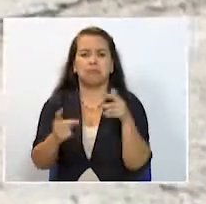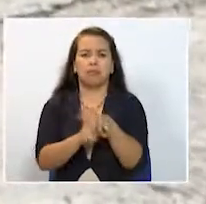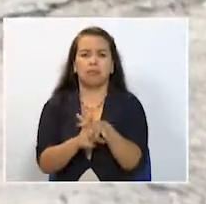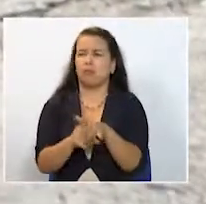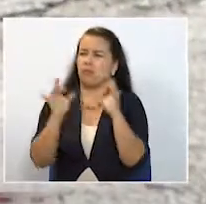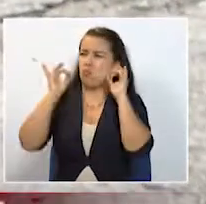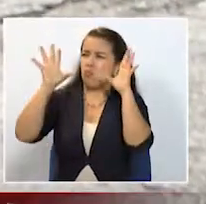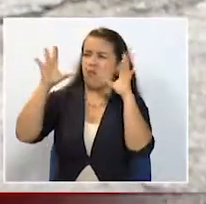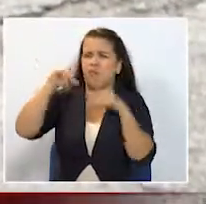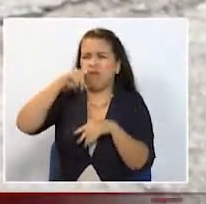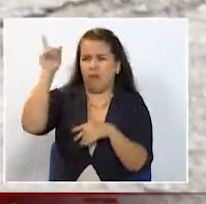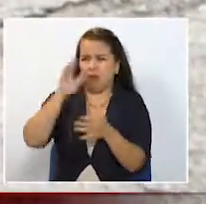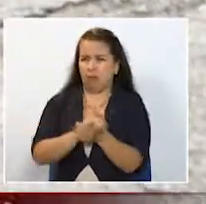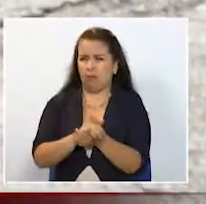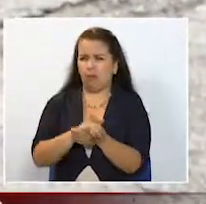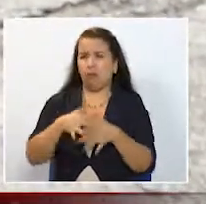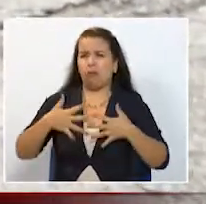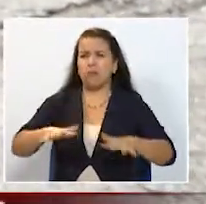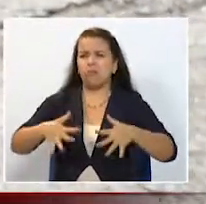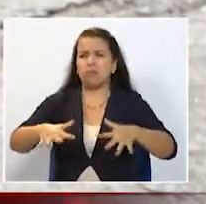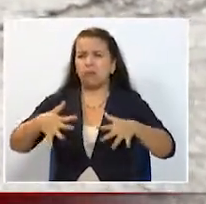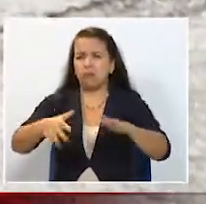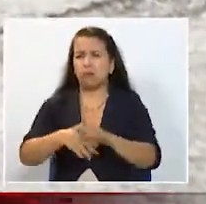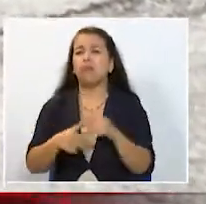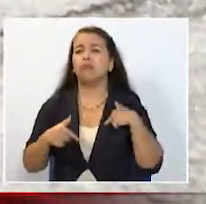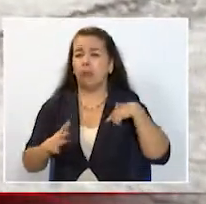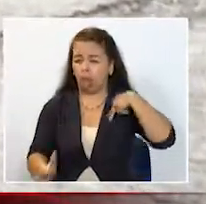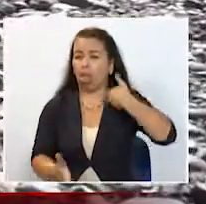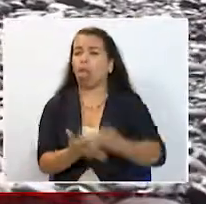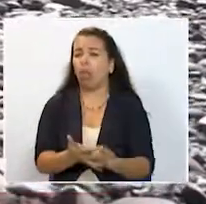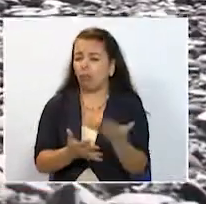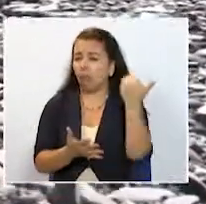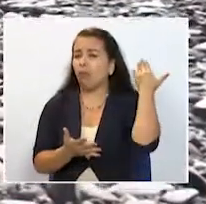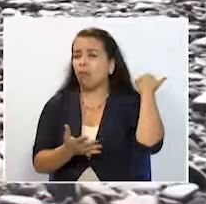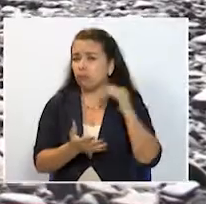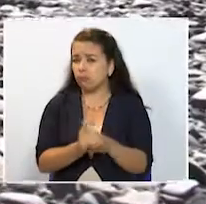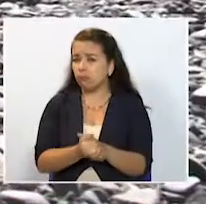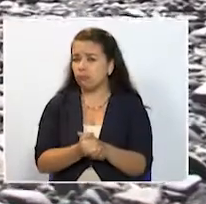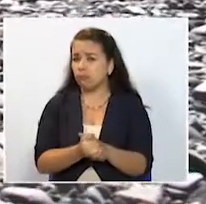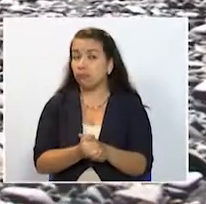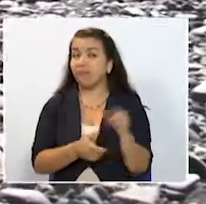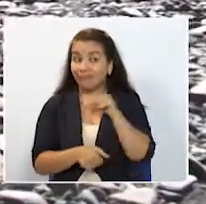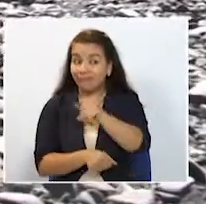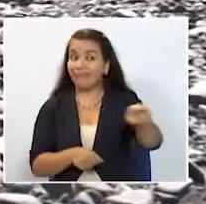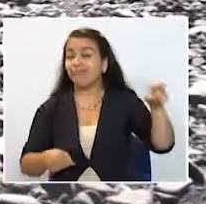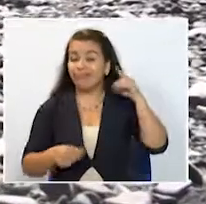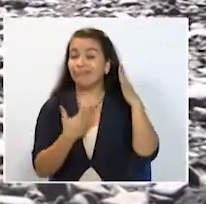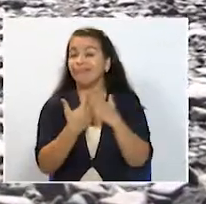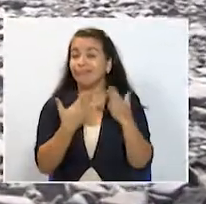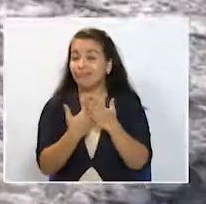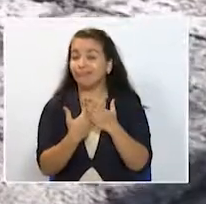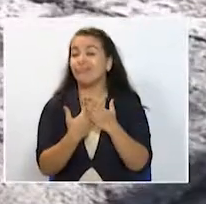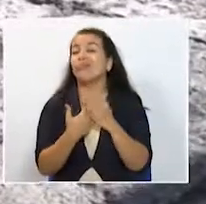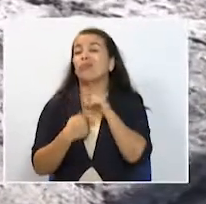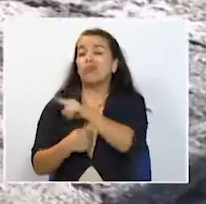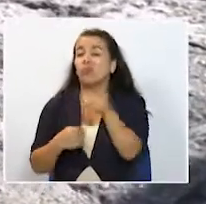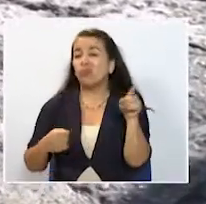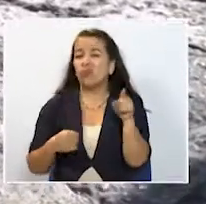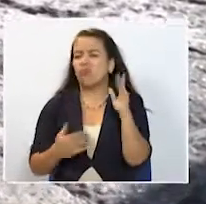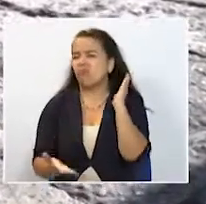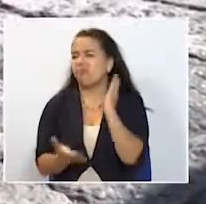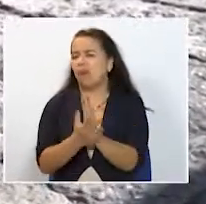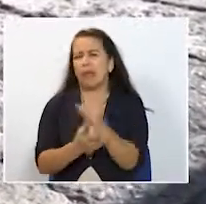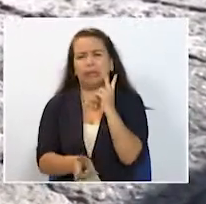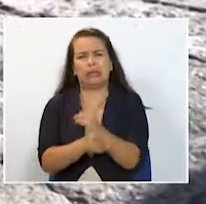hay mucho hueco y yo me caí también en ese hueco aseguran los denunciantes que incluso el mal estado de la vía se ha vuelto un